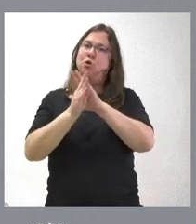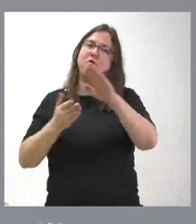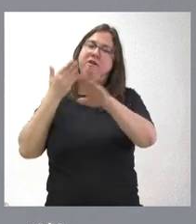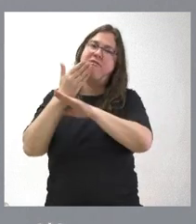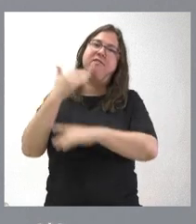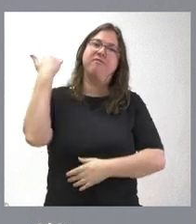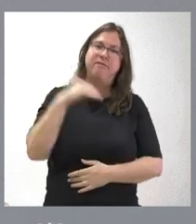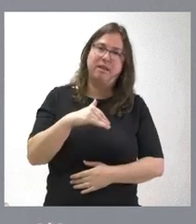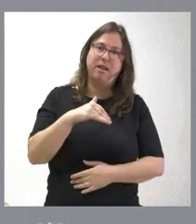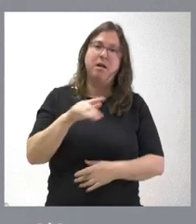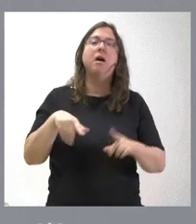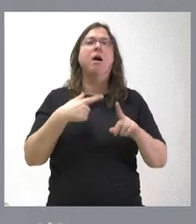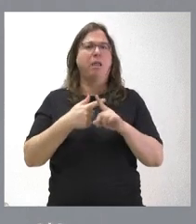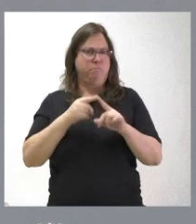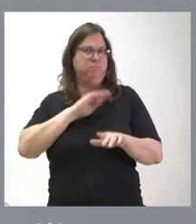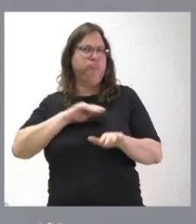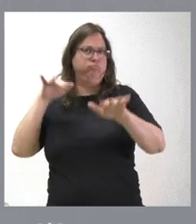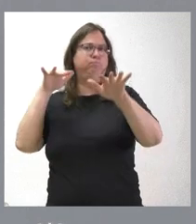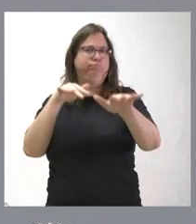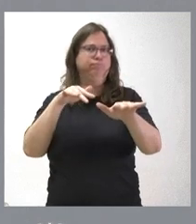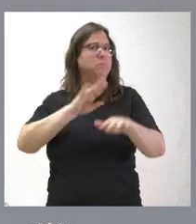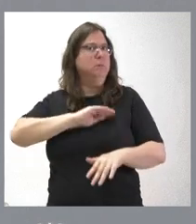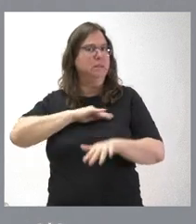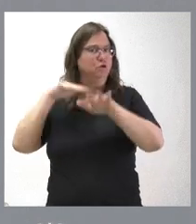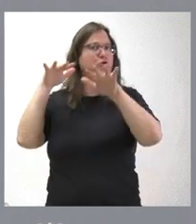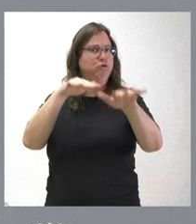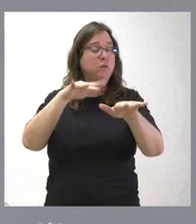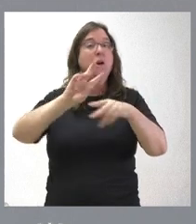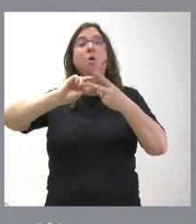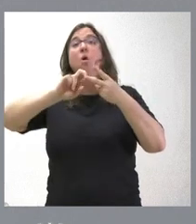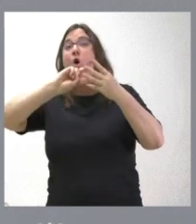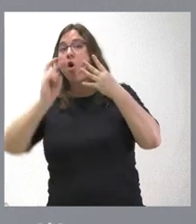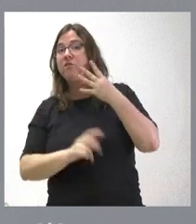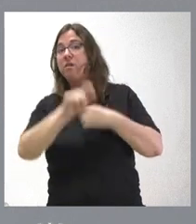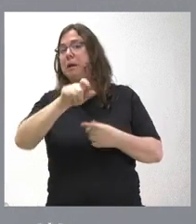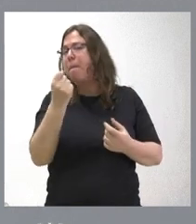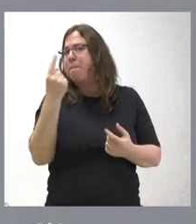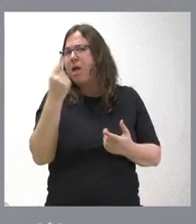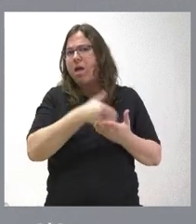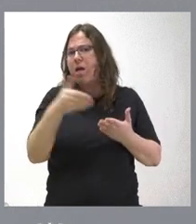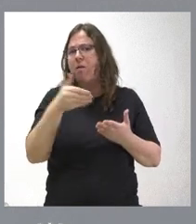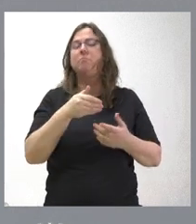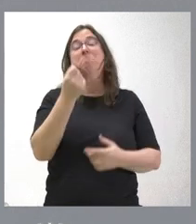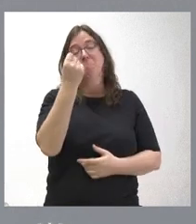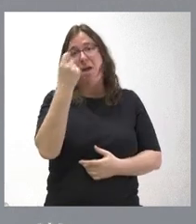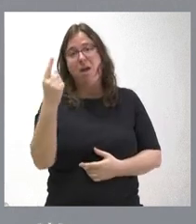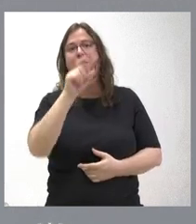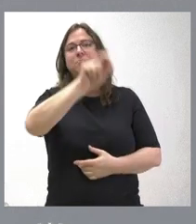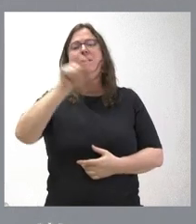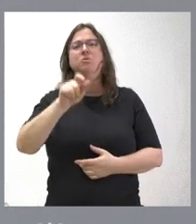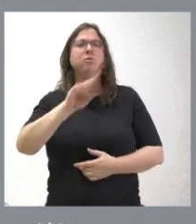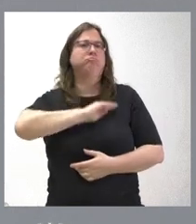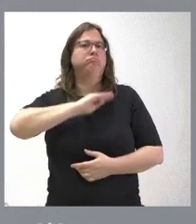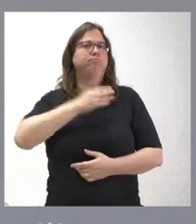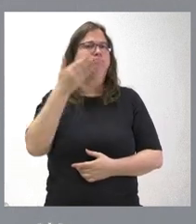y, además, en un número importante y hay otras muchas personas, miles de personas, también en un número importante,